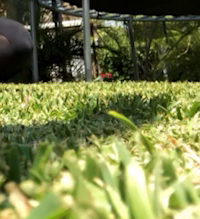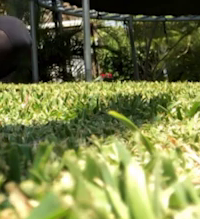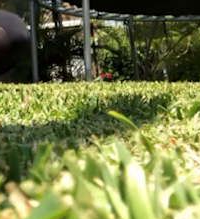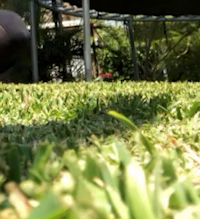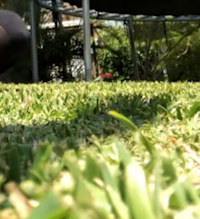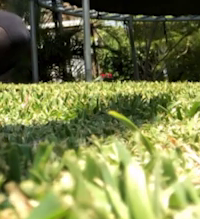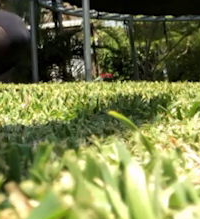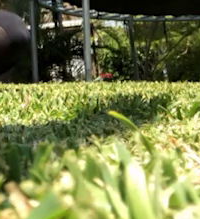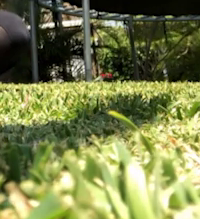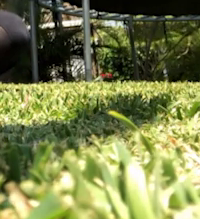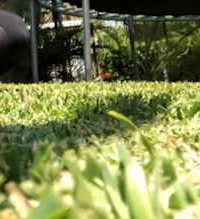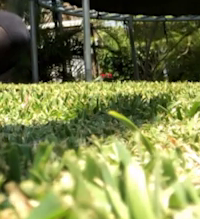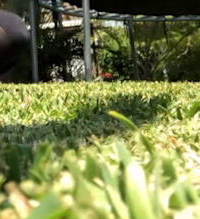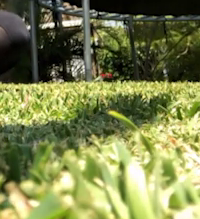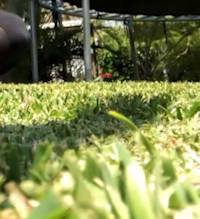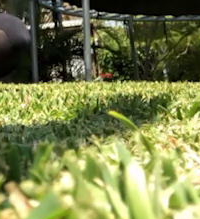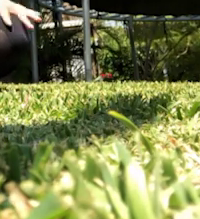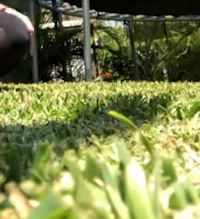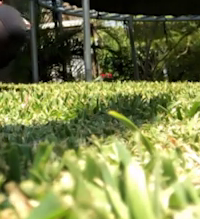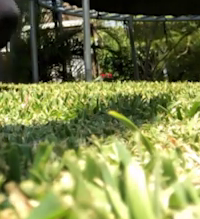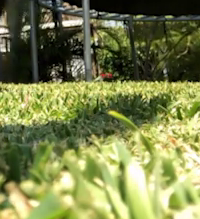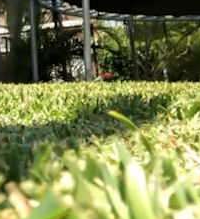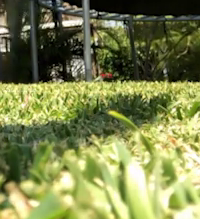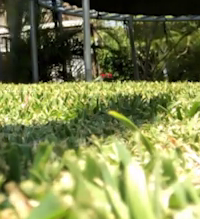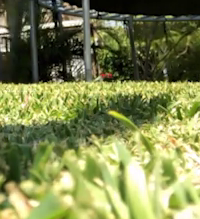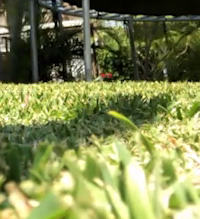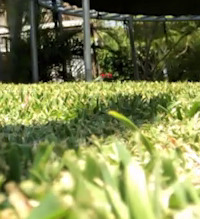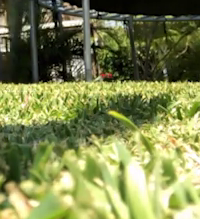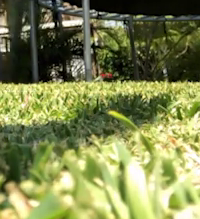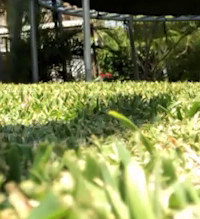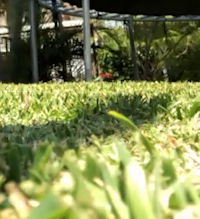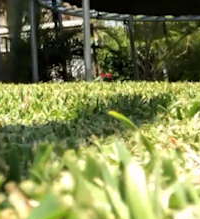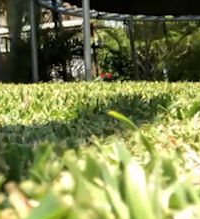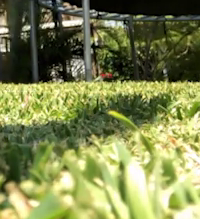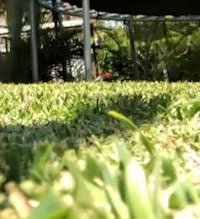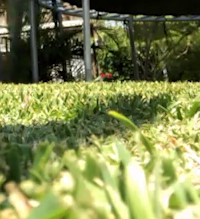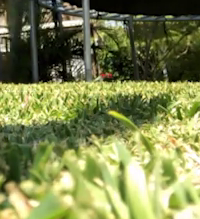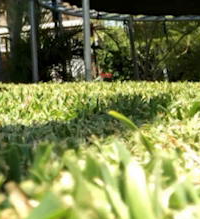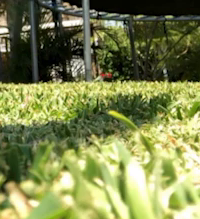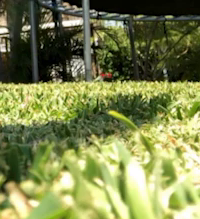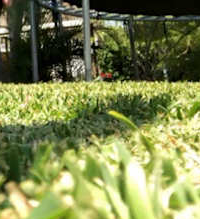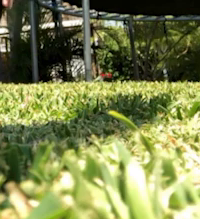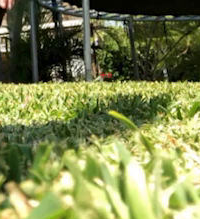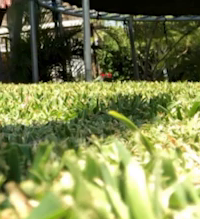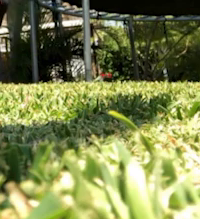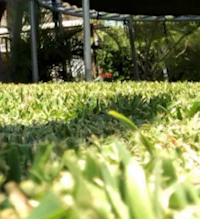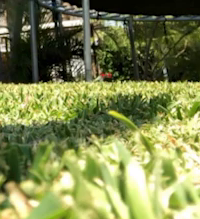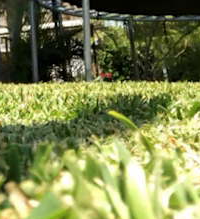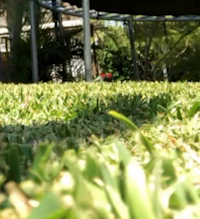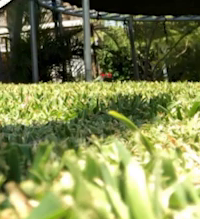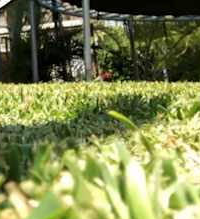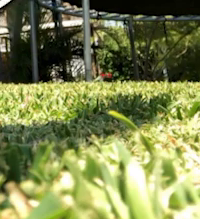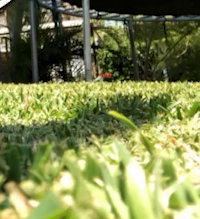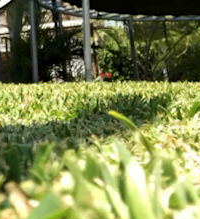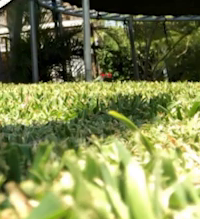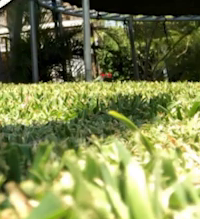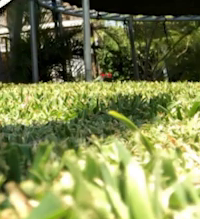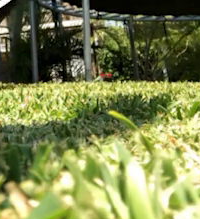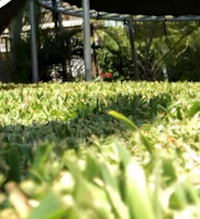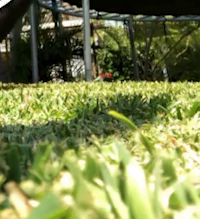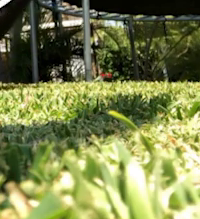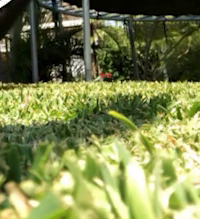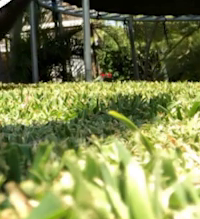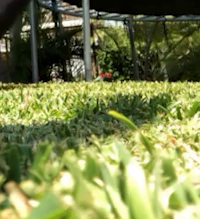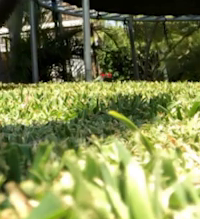Listo. Estos ejercicios también los pueden utilizar para después de alguna actividad física fuerte. Ahora vamos a hacer